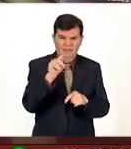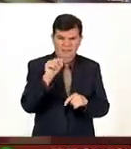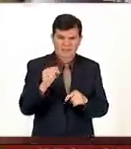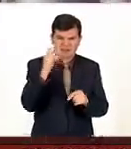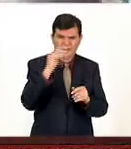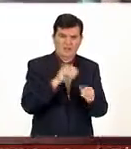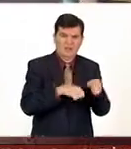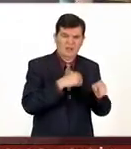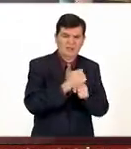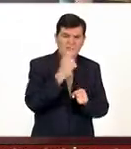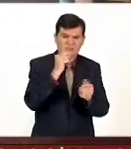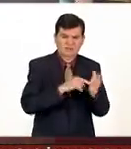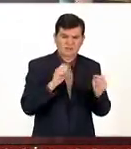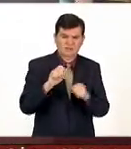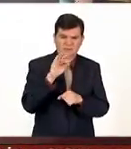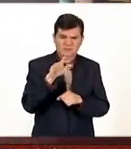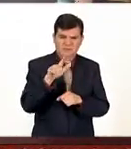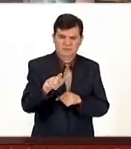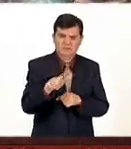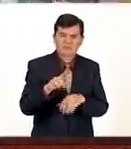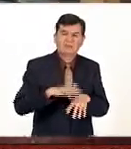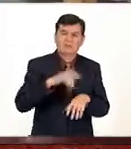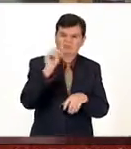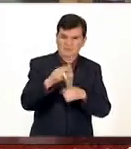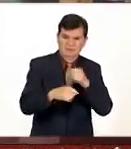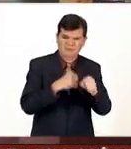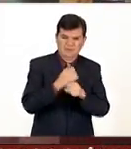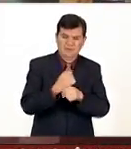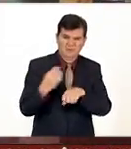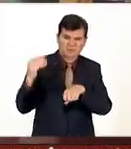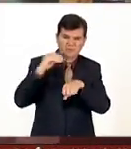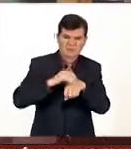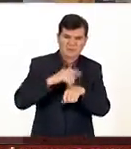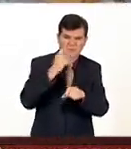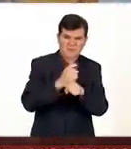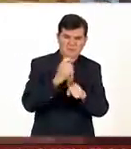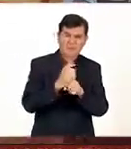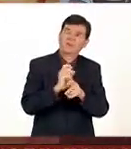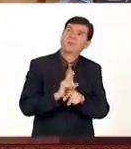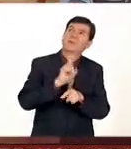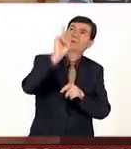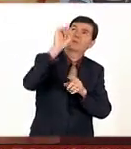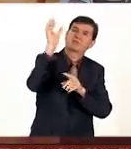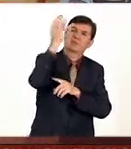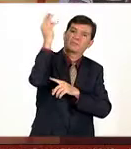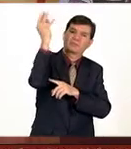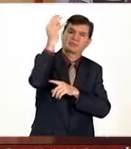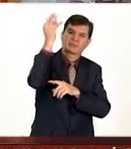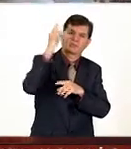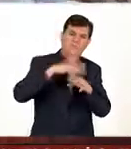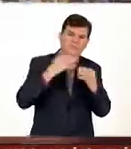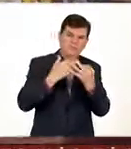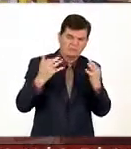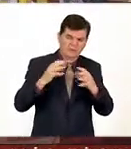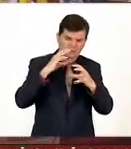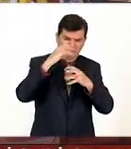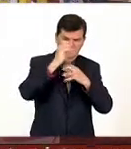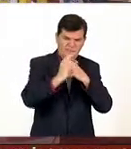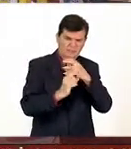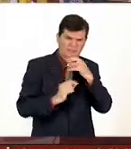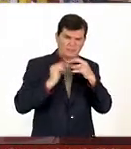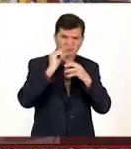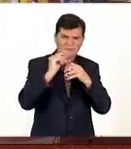en el año 57 el mismo año en donde habían puesto el primer satélite a circular alrededor de la tierra el